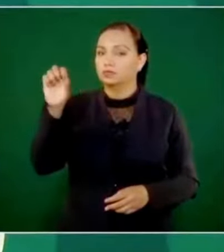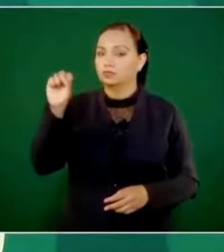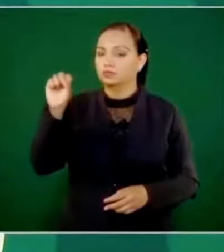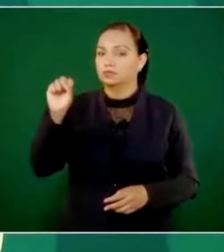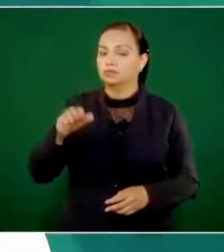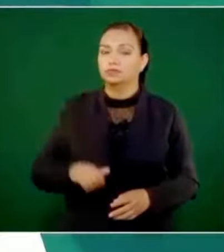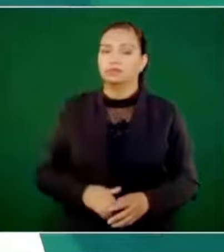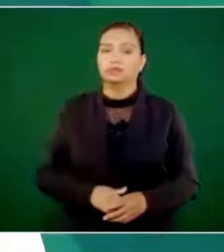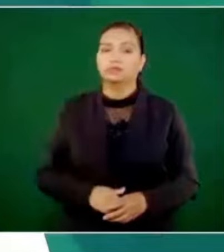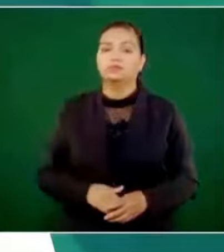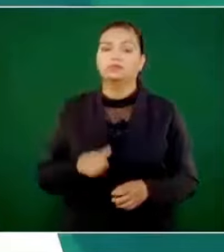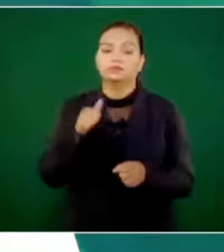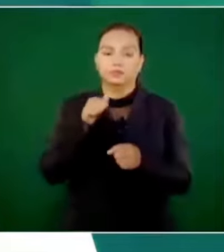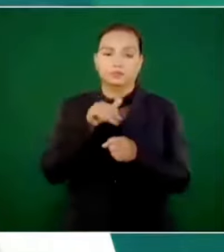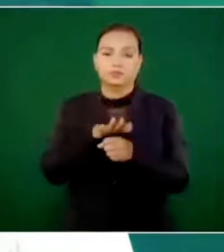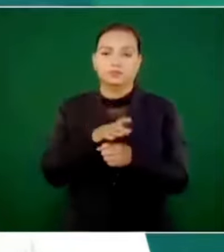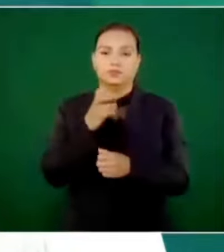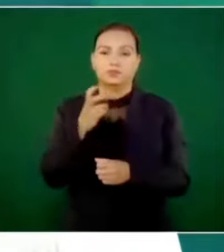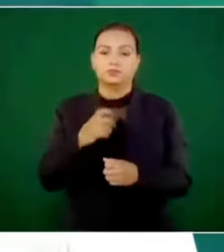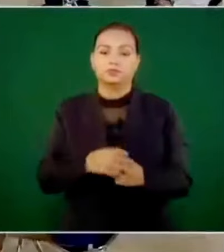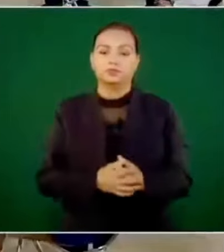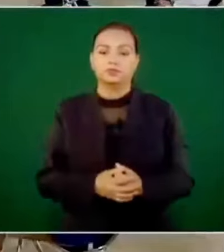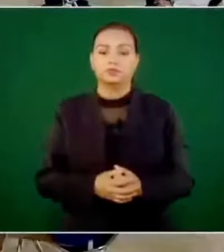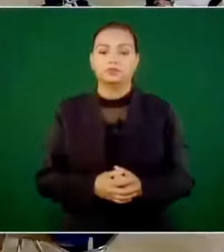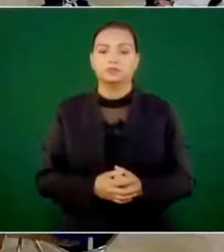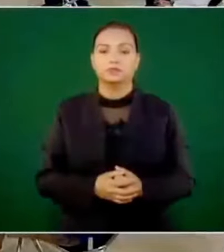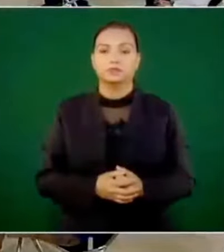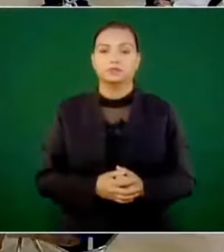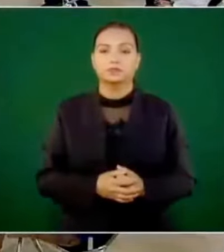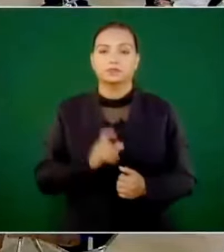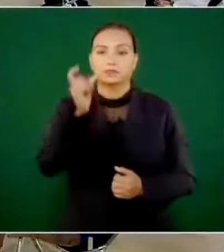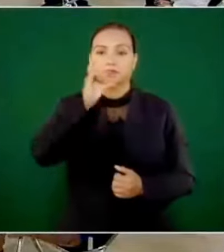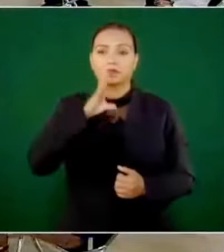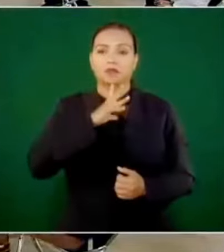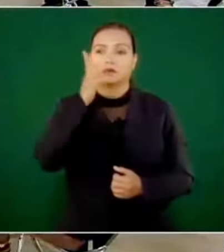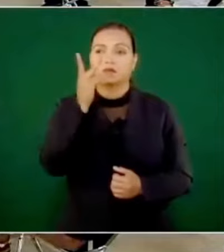que en el porfiriato